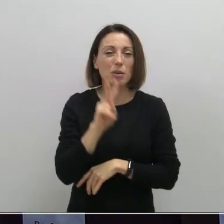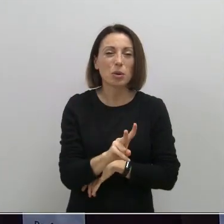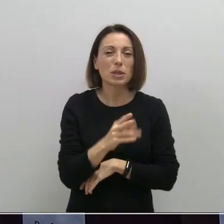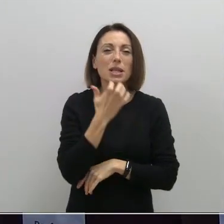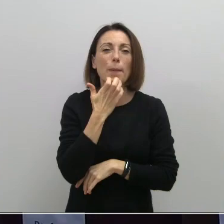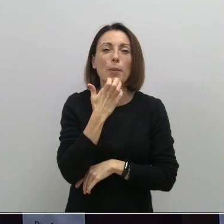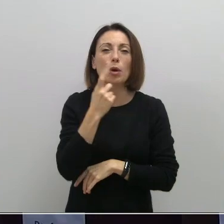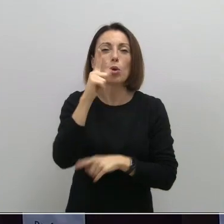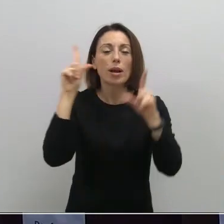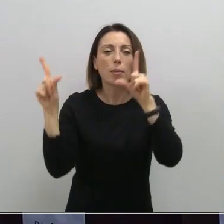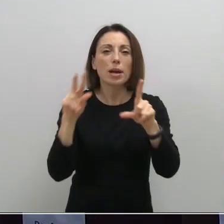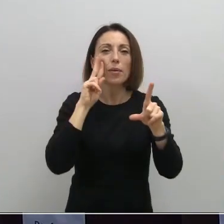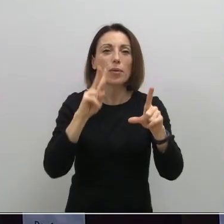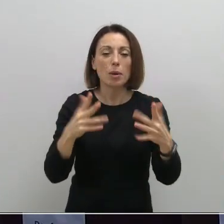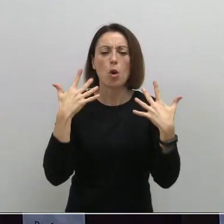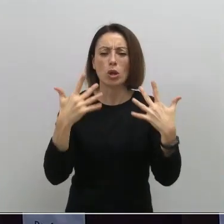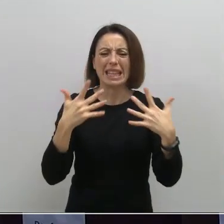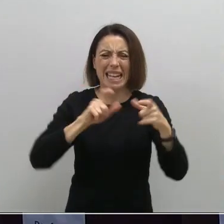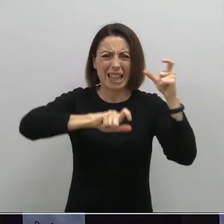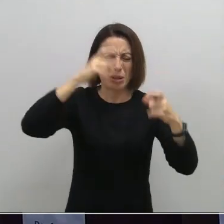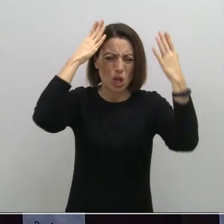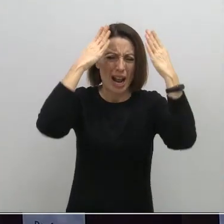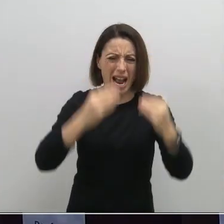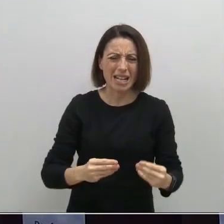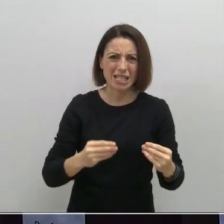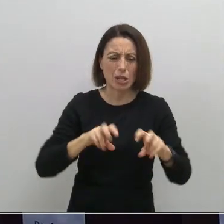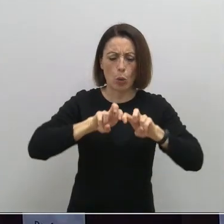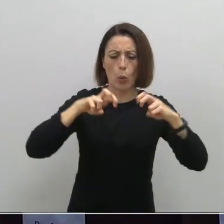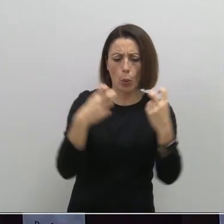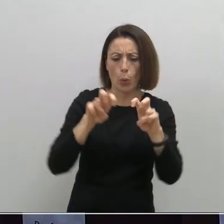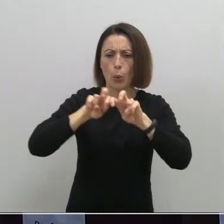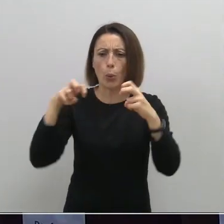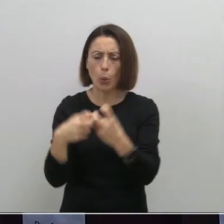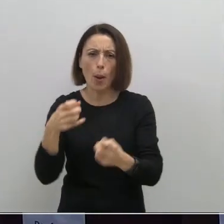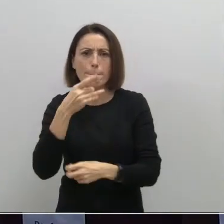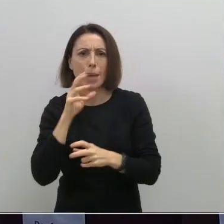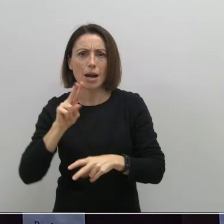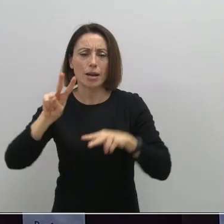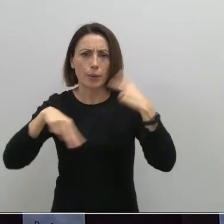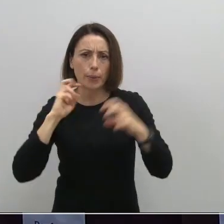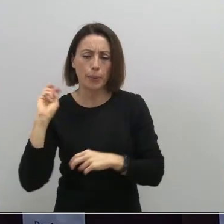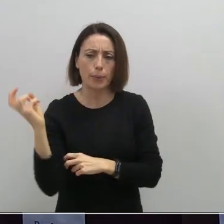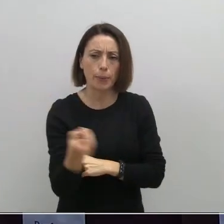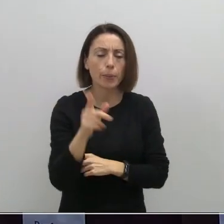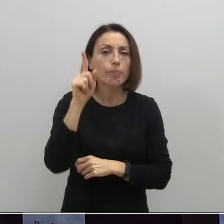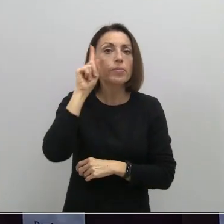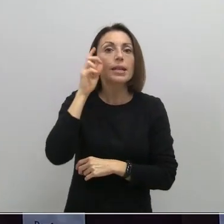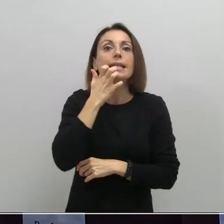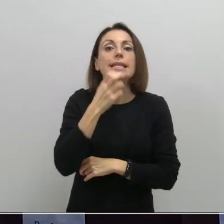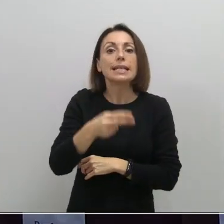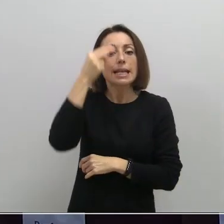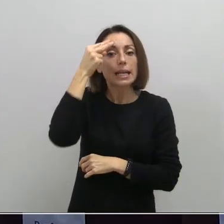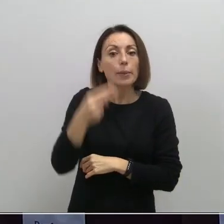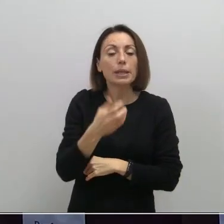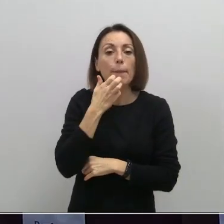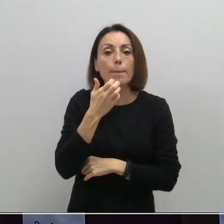una de las imágenes que se ha visto son en terrazas muy llenas. No sé si consideran que se ha respetado, por ejemplo, en